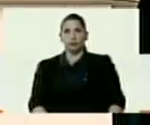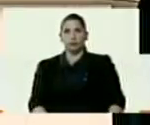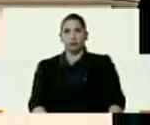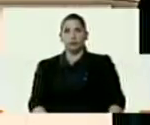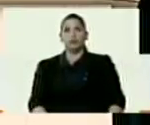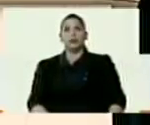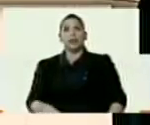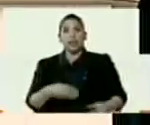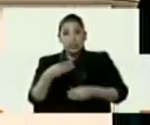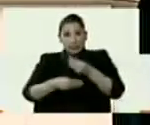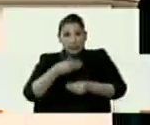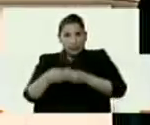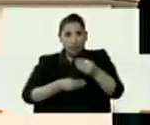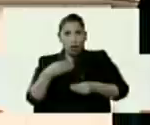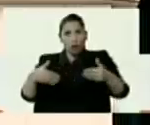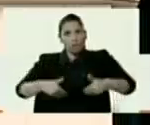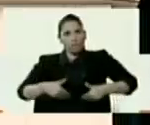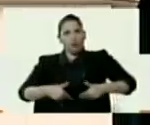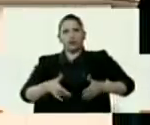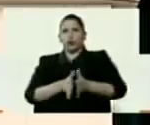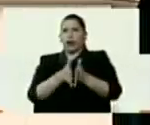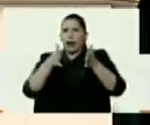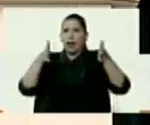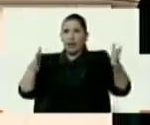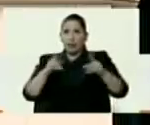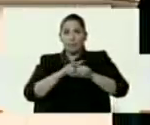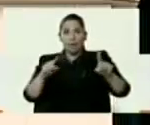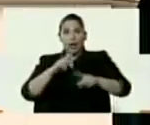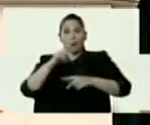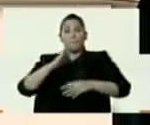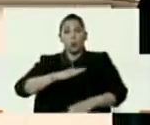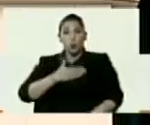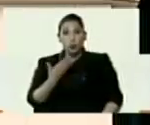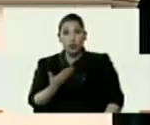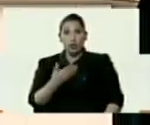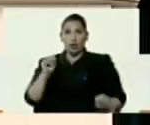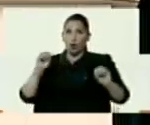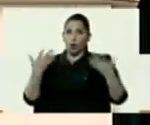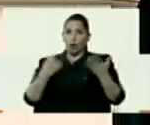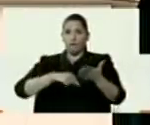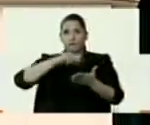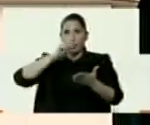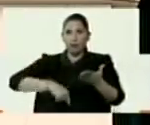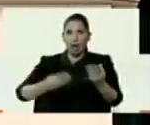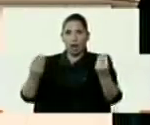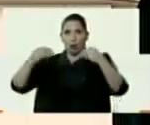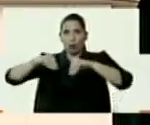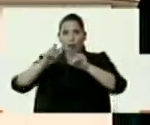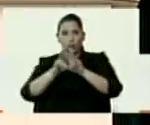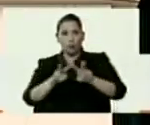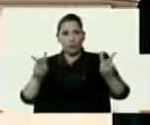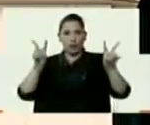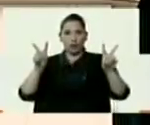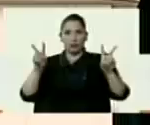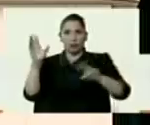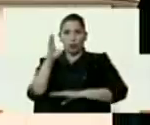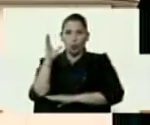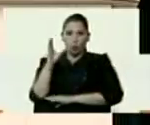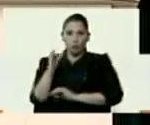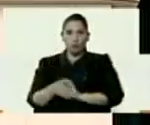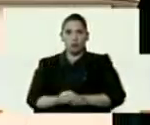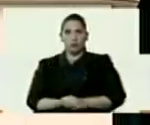esgrimieron, ejercieron esfuerzos inmensos para que se pudiera lograr firmar los acuerdos de paz en Colombia.